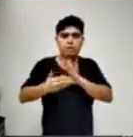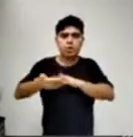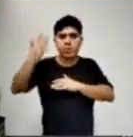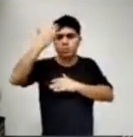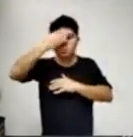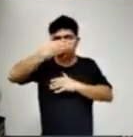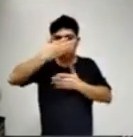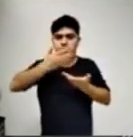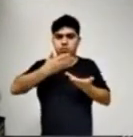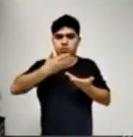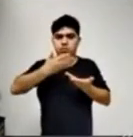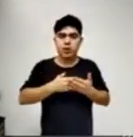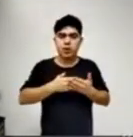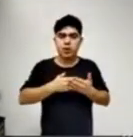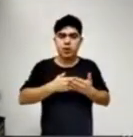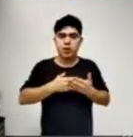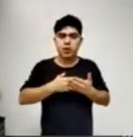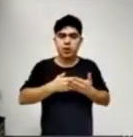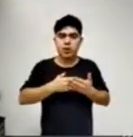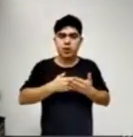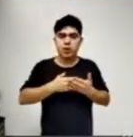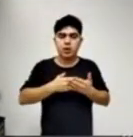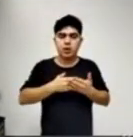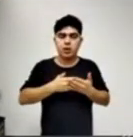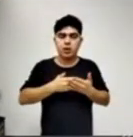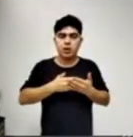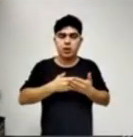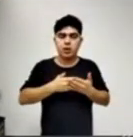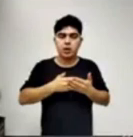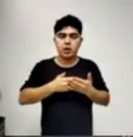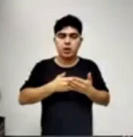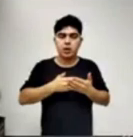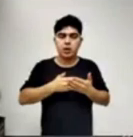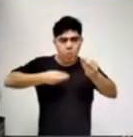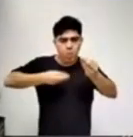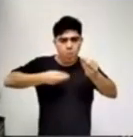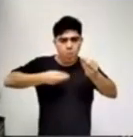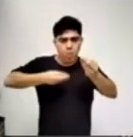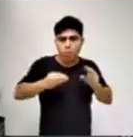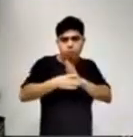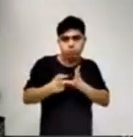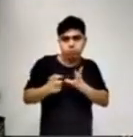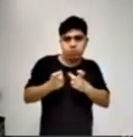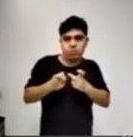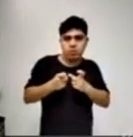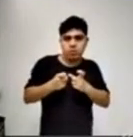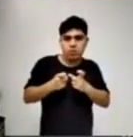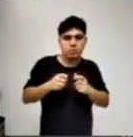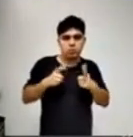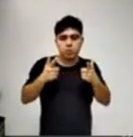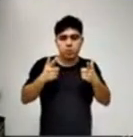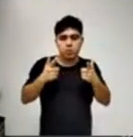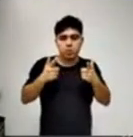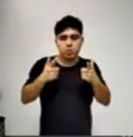y sin la correspondiente documentación respaldatoria, como mencionaba el Concejal Peropinante.